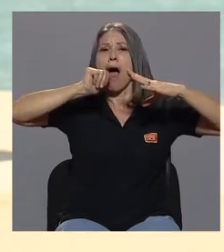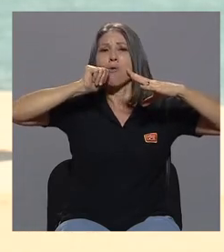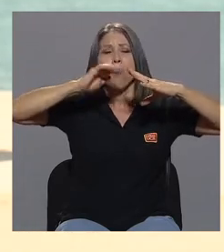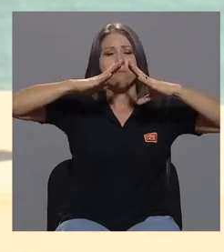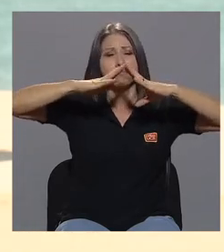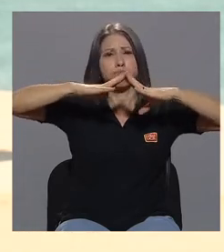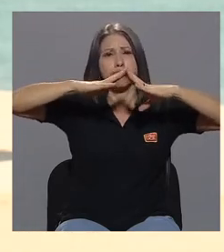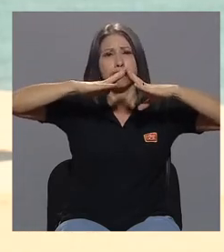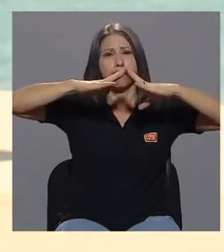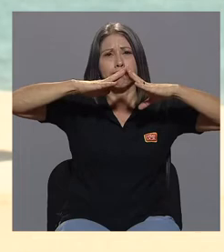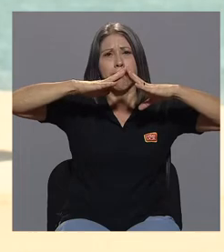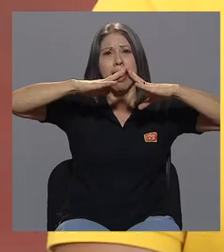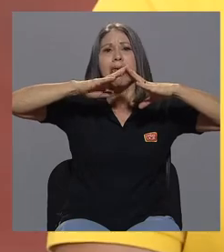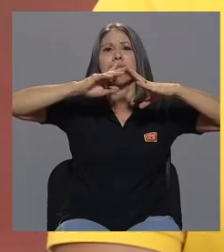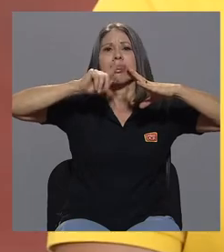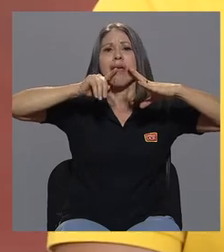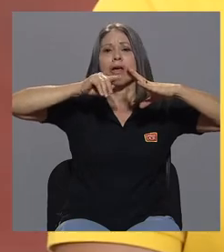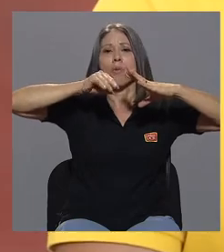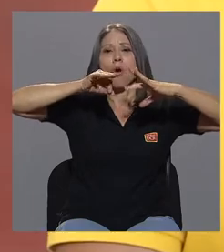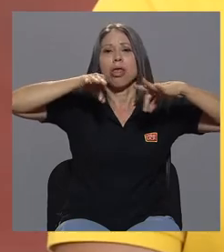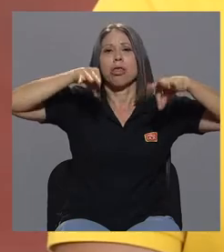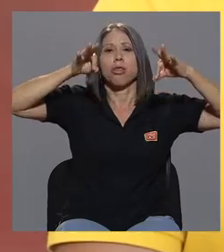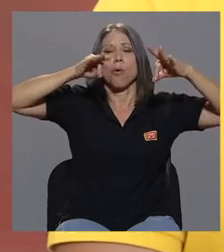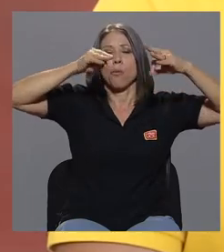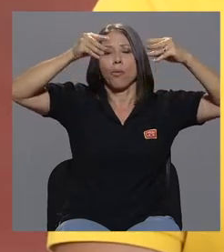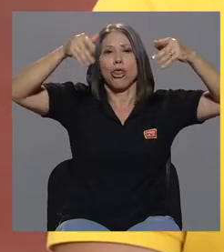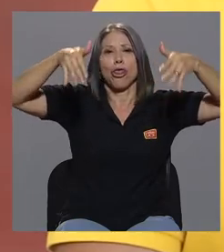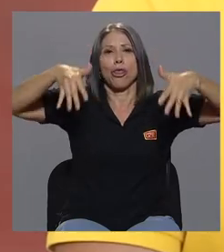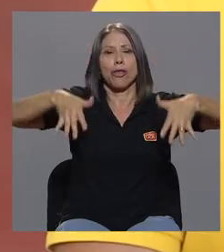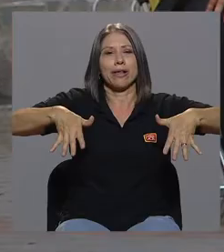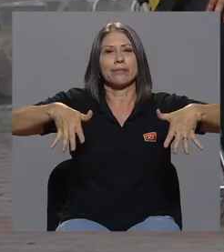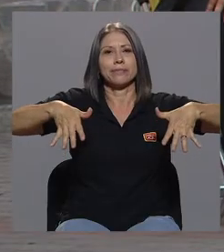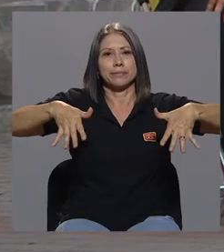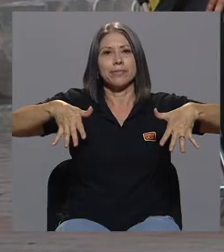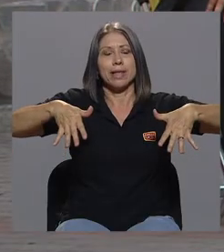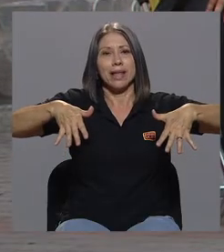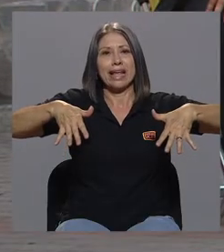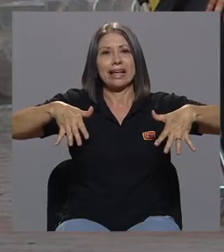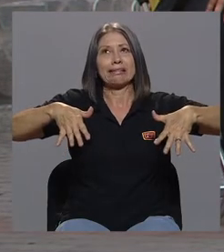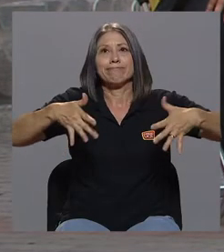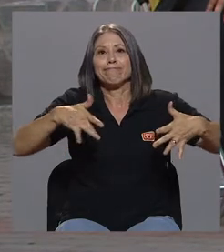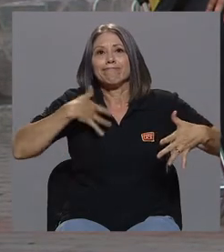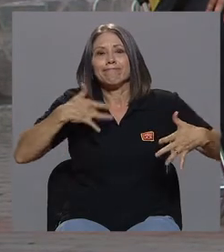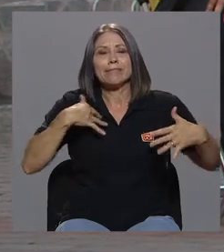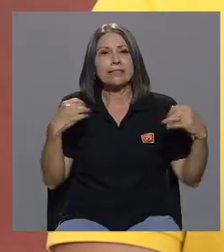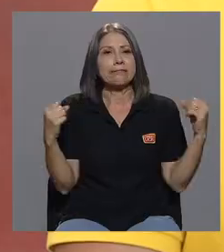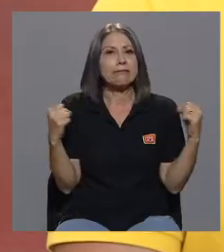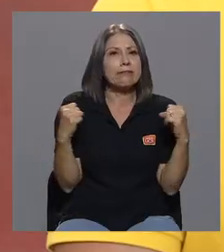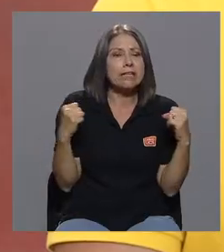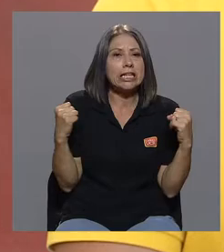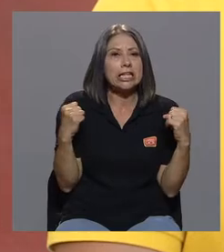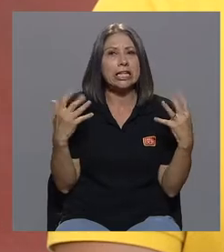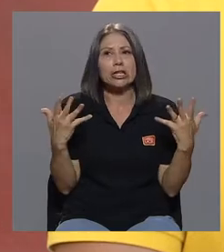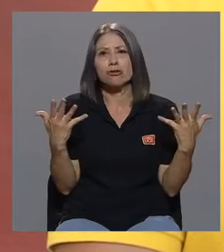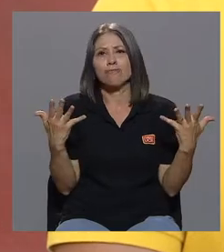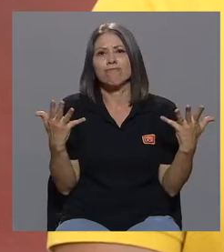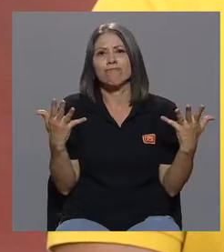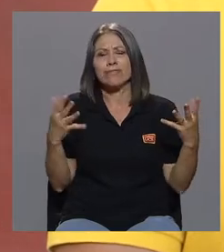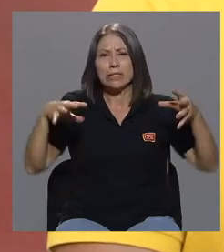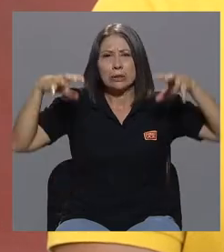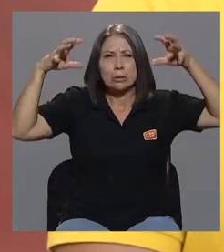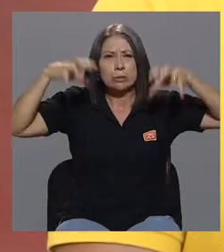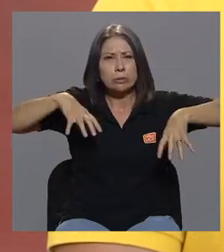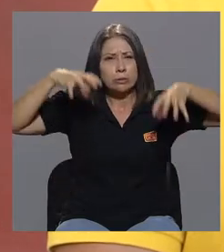derramarla hacia los lados. Entonces, el frío, el agua, la